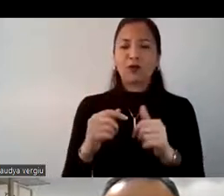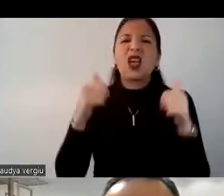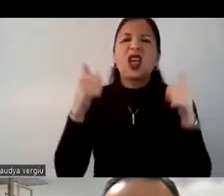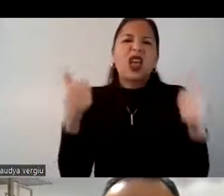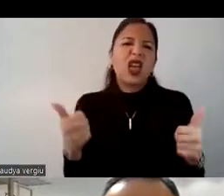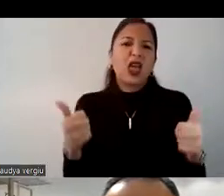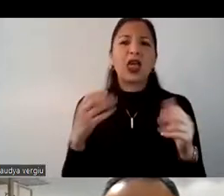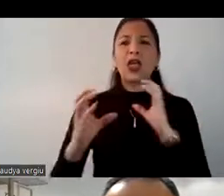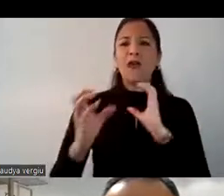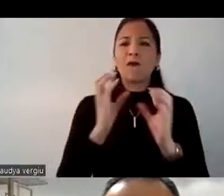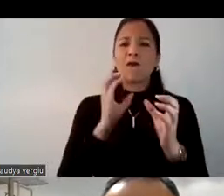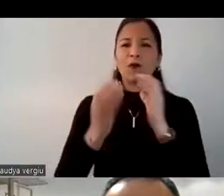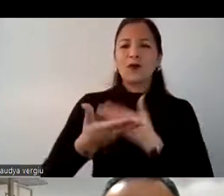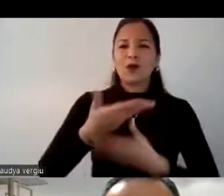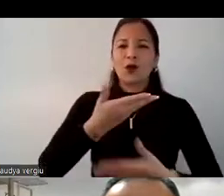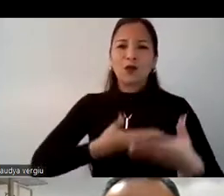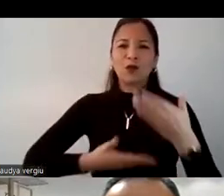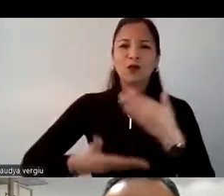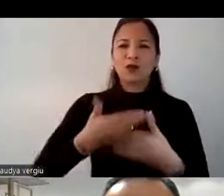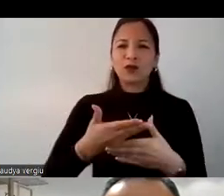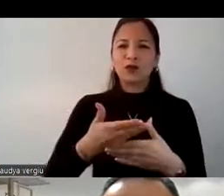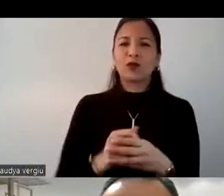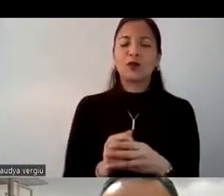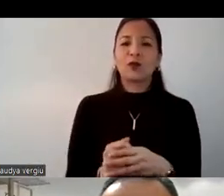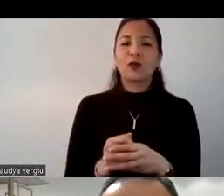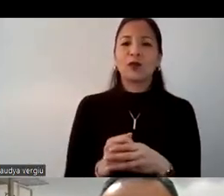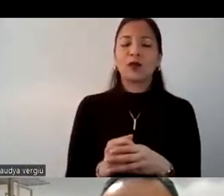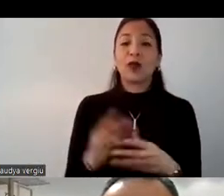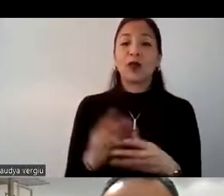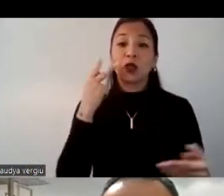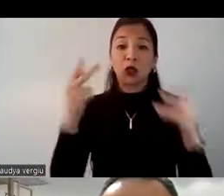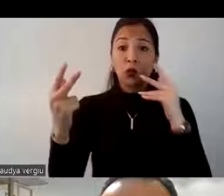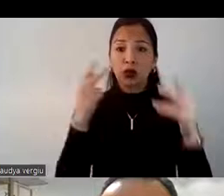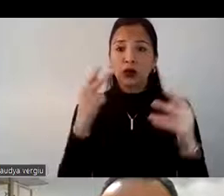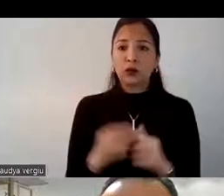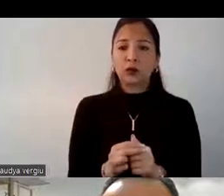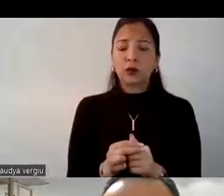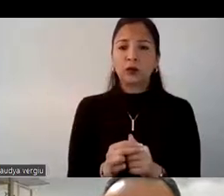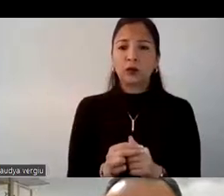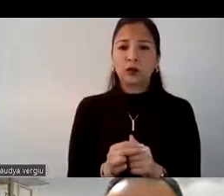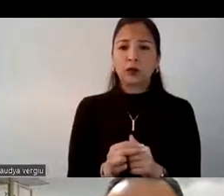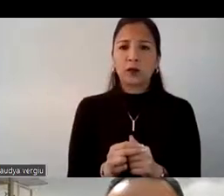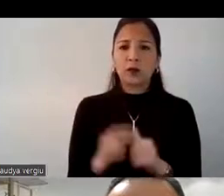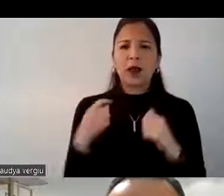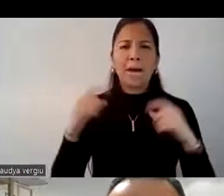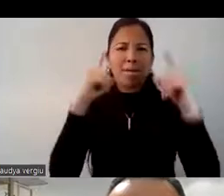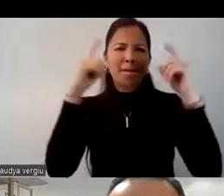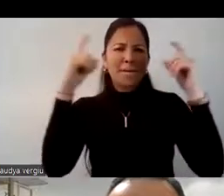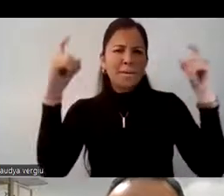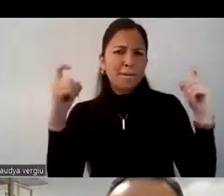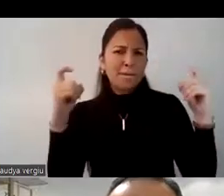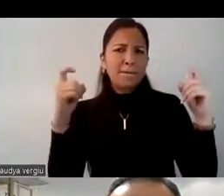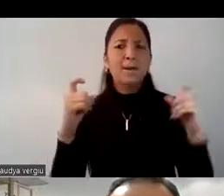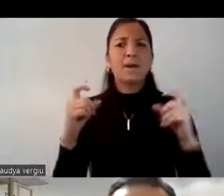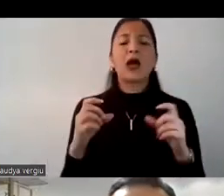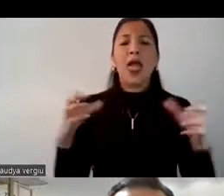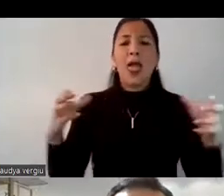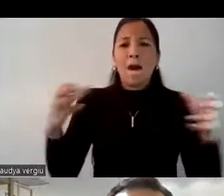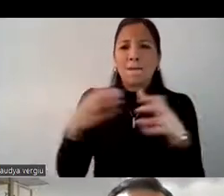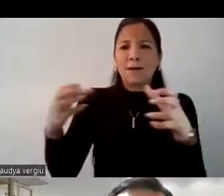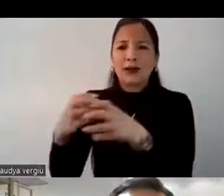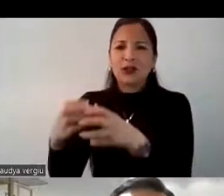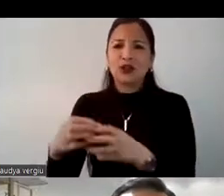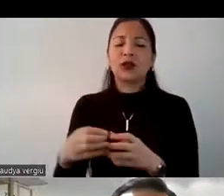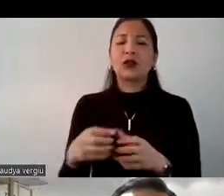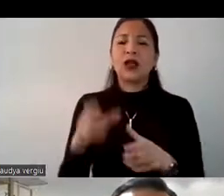informaciones que tenemos con respecto a este mercado para que los operadores turísticos, para